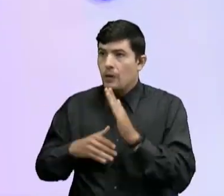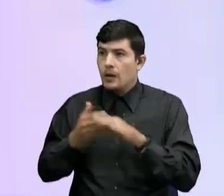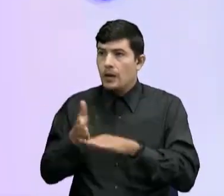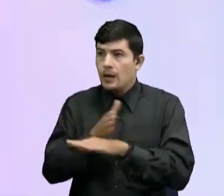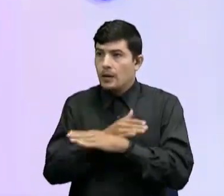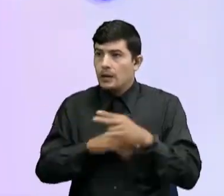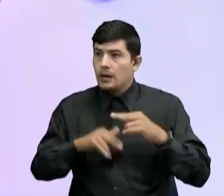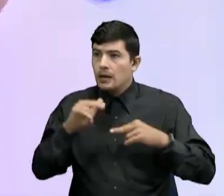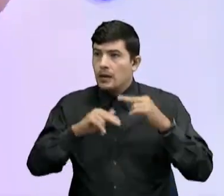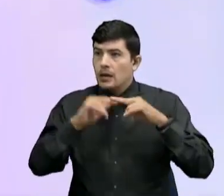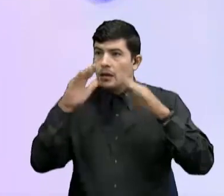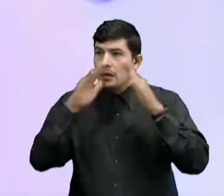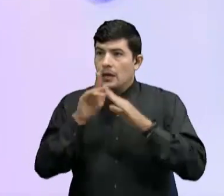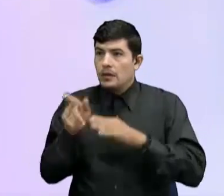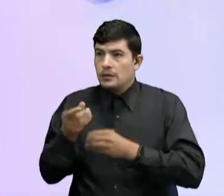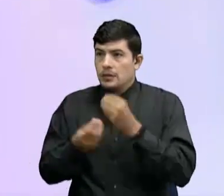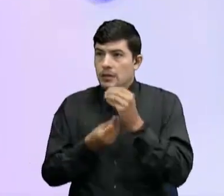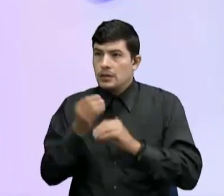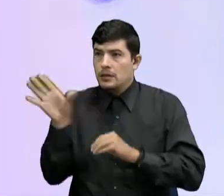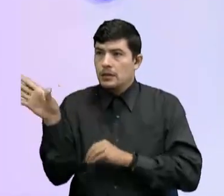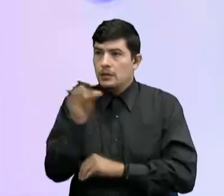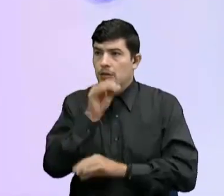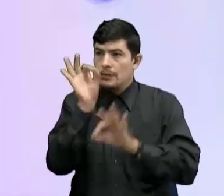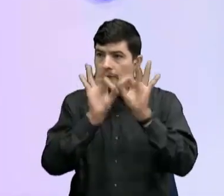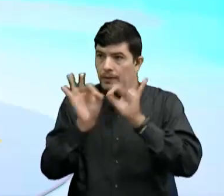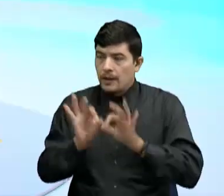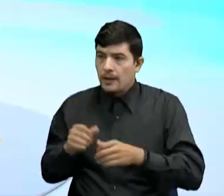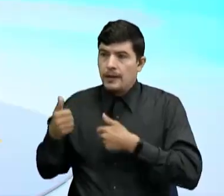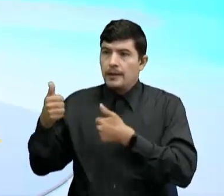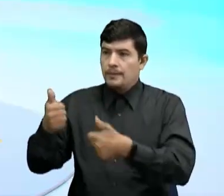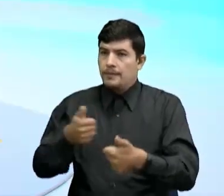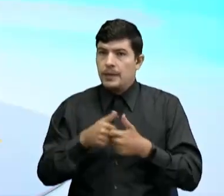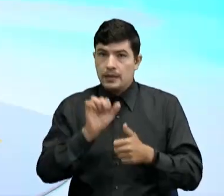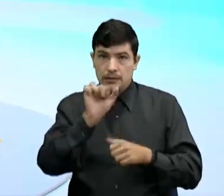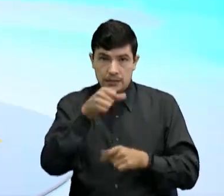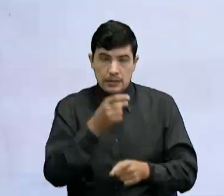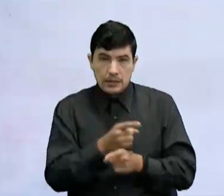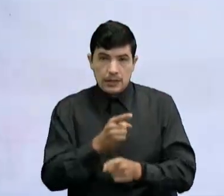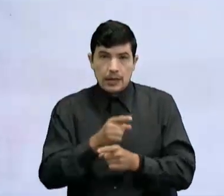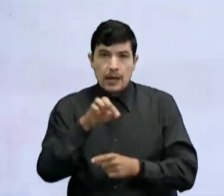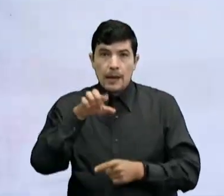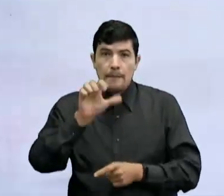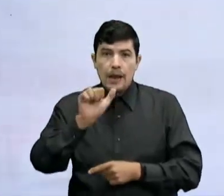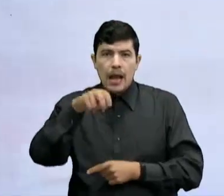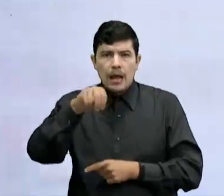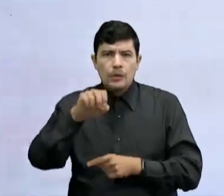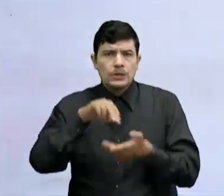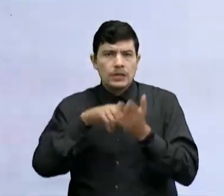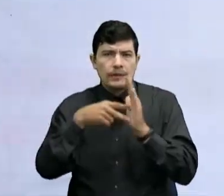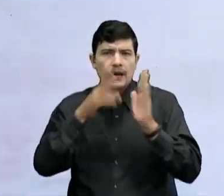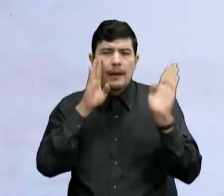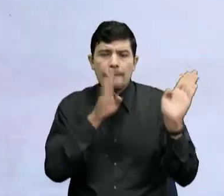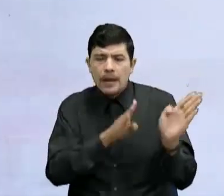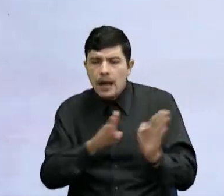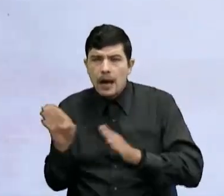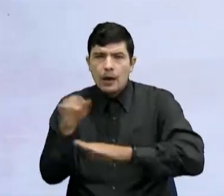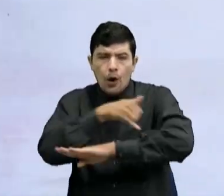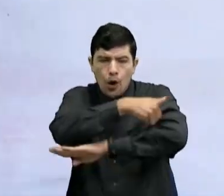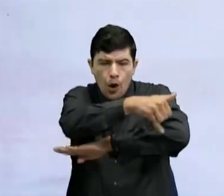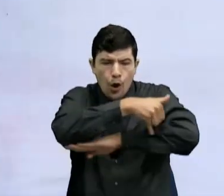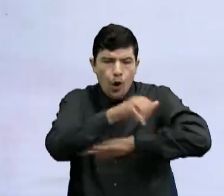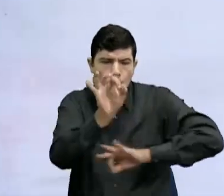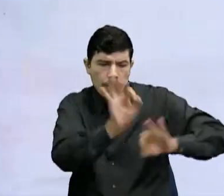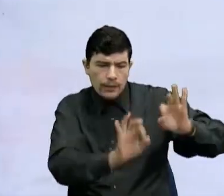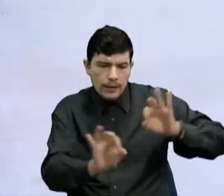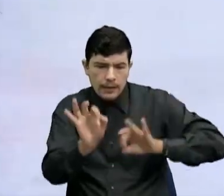casa Se realice Y todo quede así Súper bien organizado El plano viene de planear Ah, Organizar nuestras ideas Para que la casa